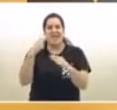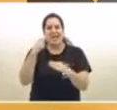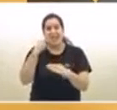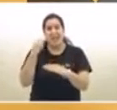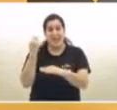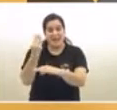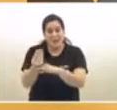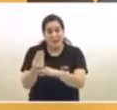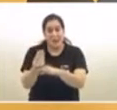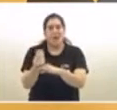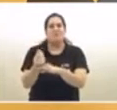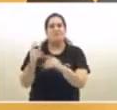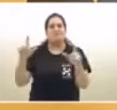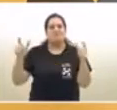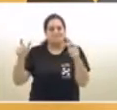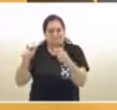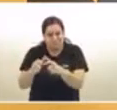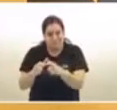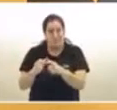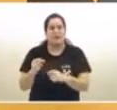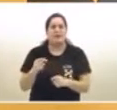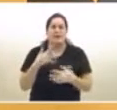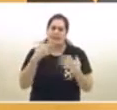realmente una situación más complicada.